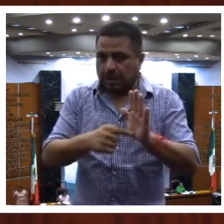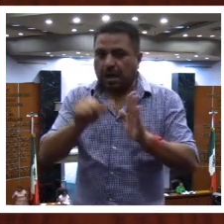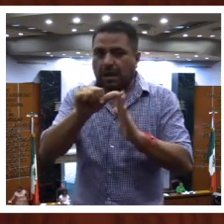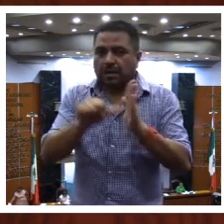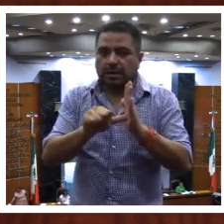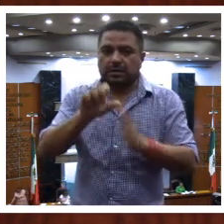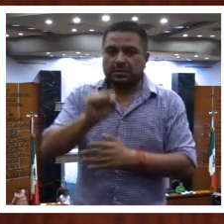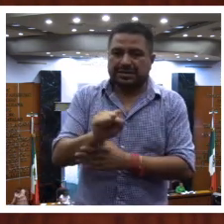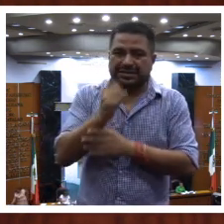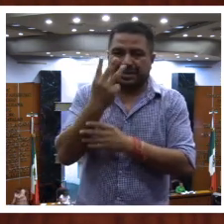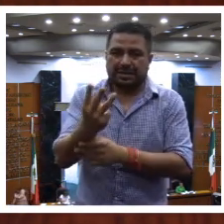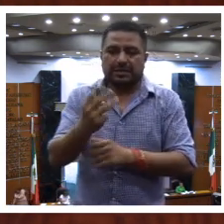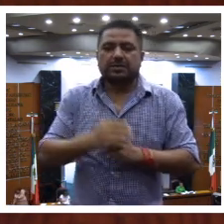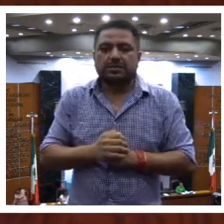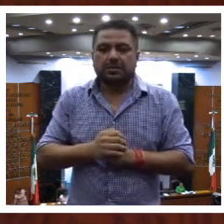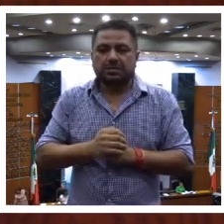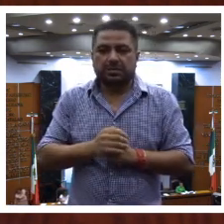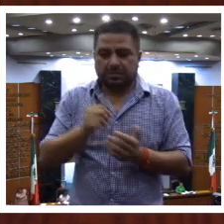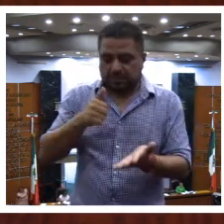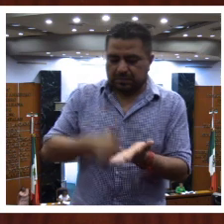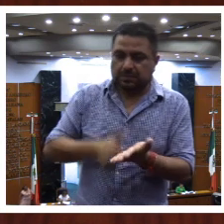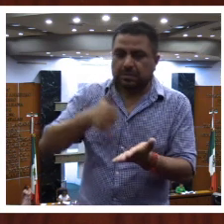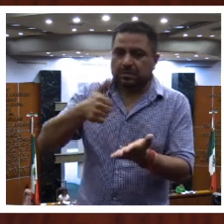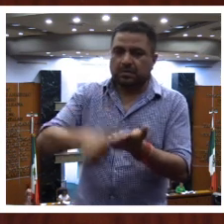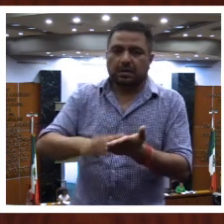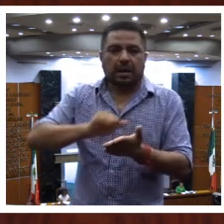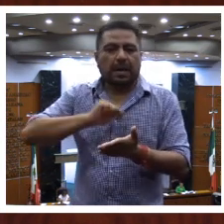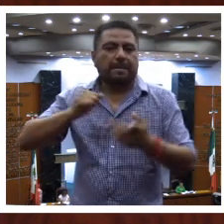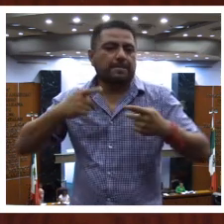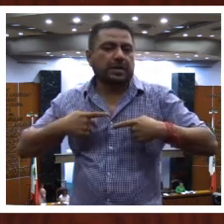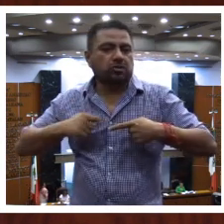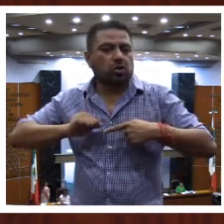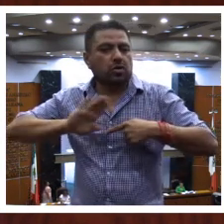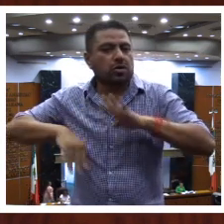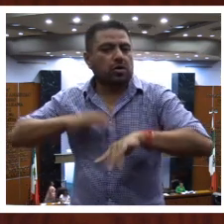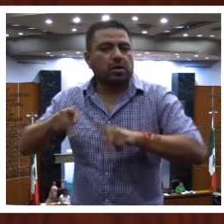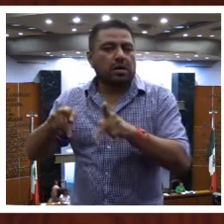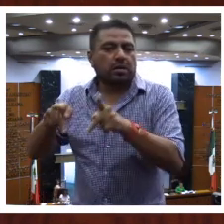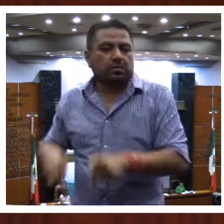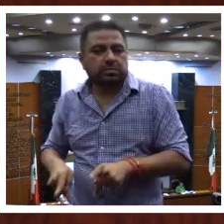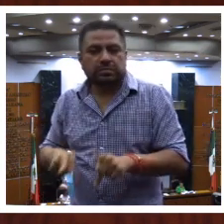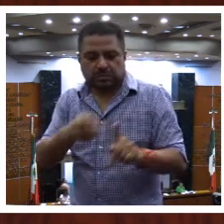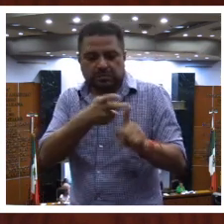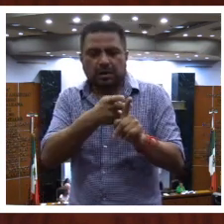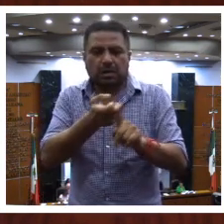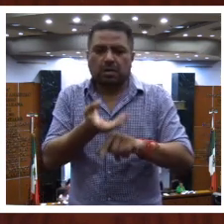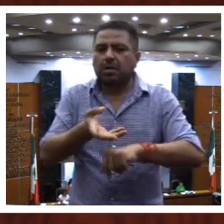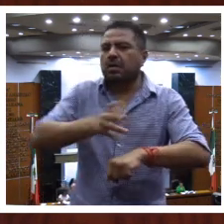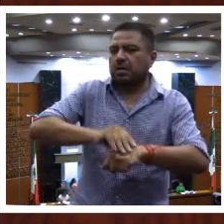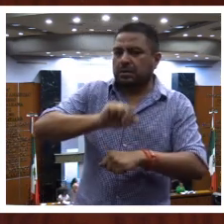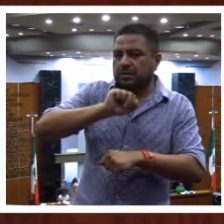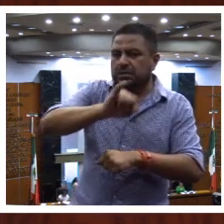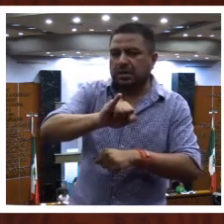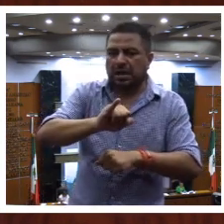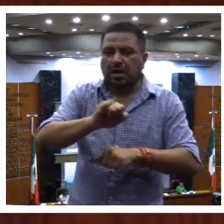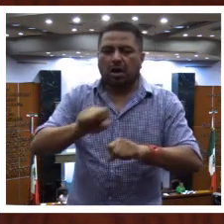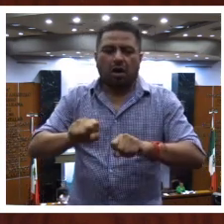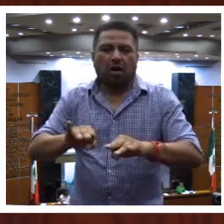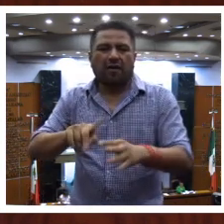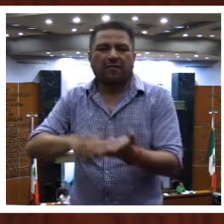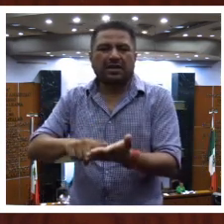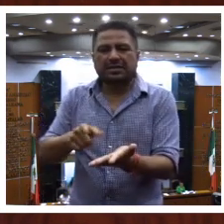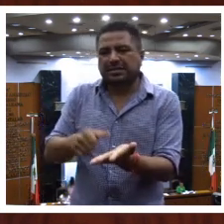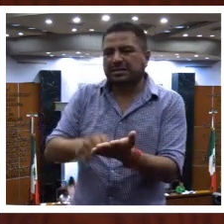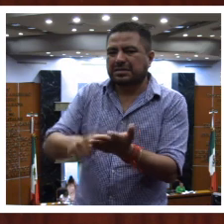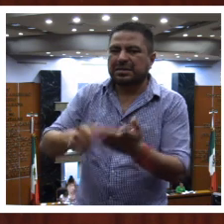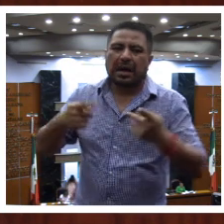artículo 63, los registros de defunción serán autorizados por los oficiales del registro